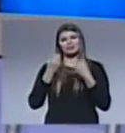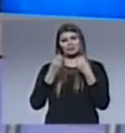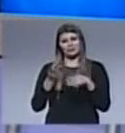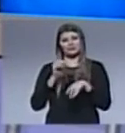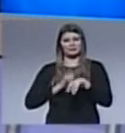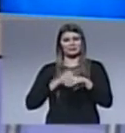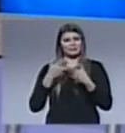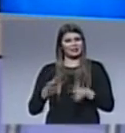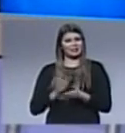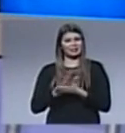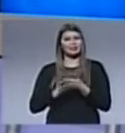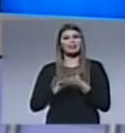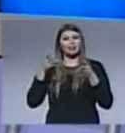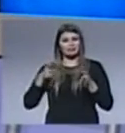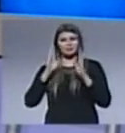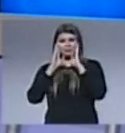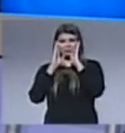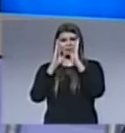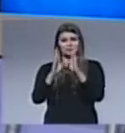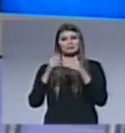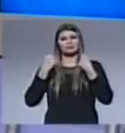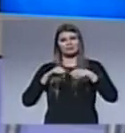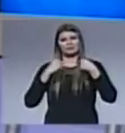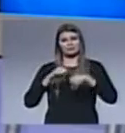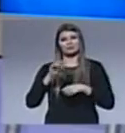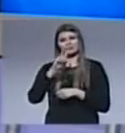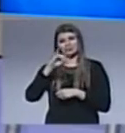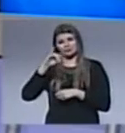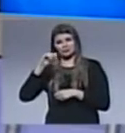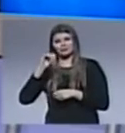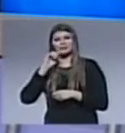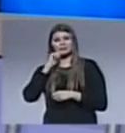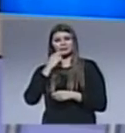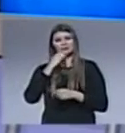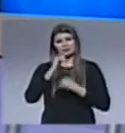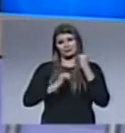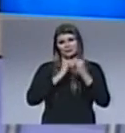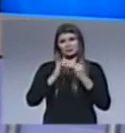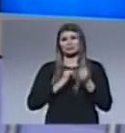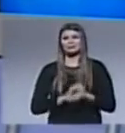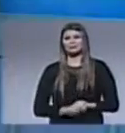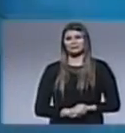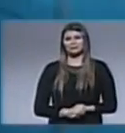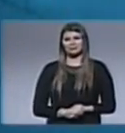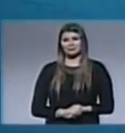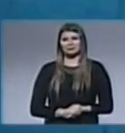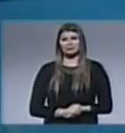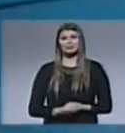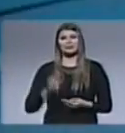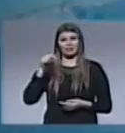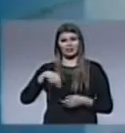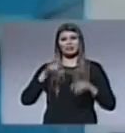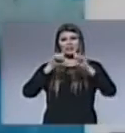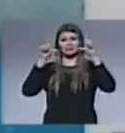perder más tiempo nos vamos directamente hasta nuestro compañero Víctor Núñez que nos cuenta más detalles de las noticias deportivas el